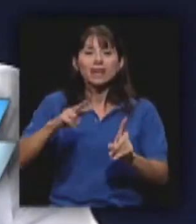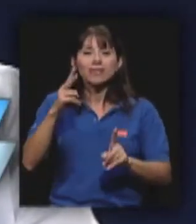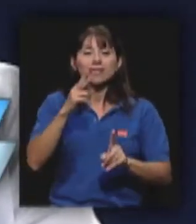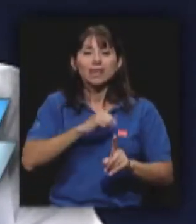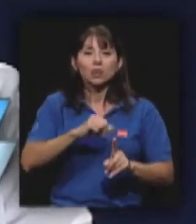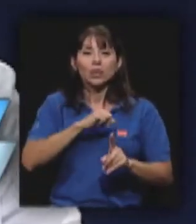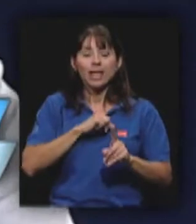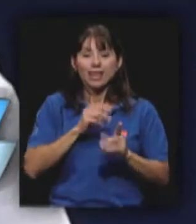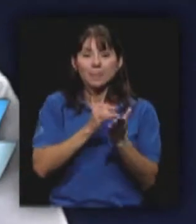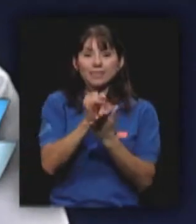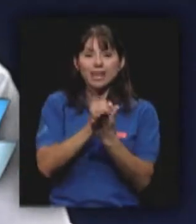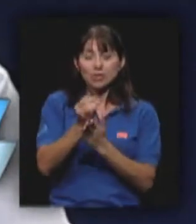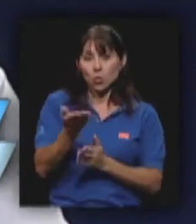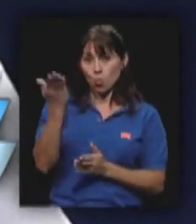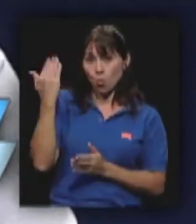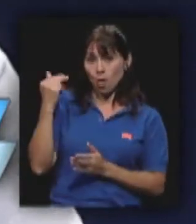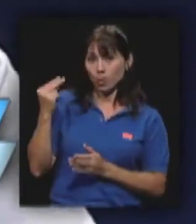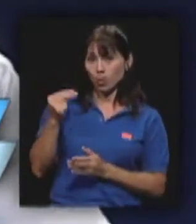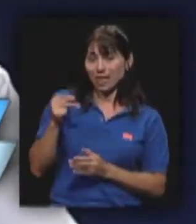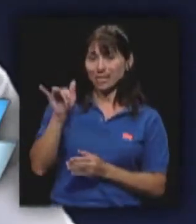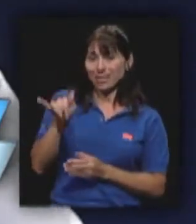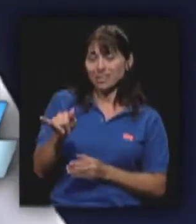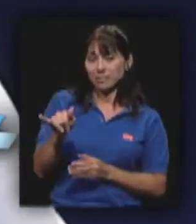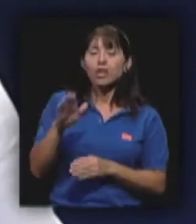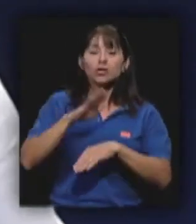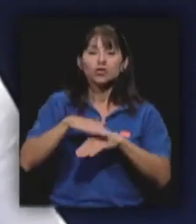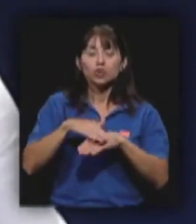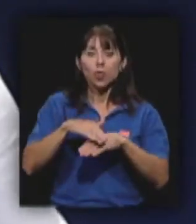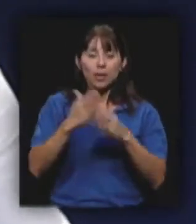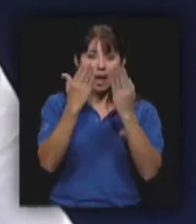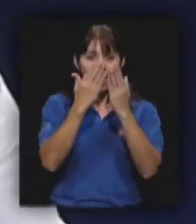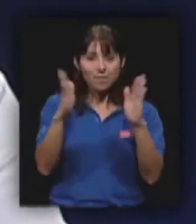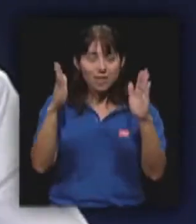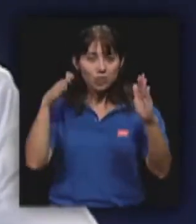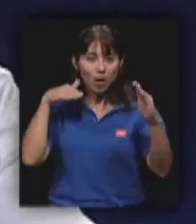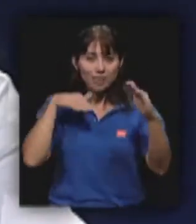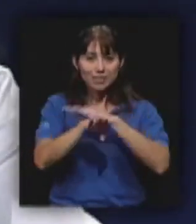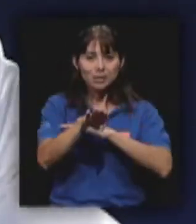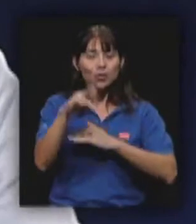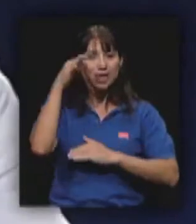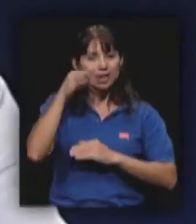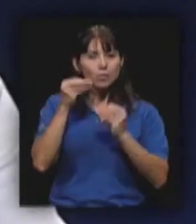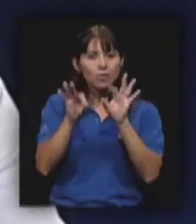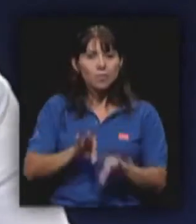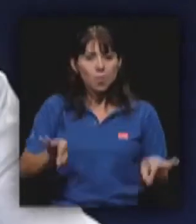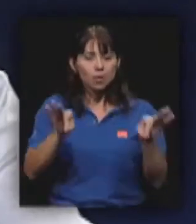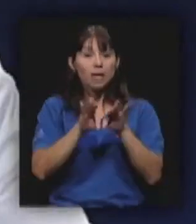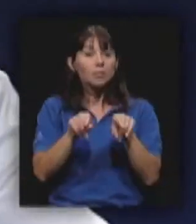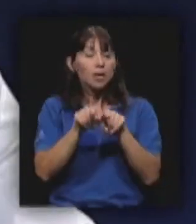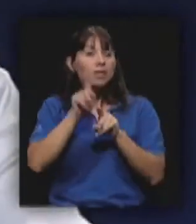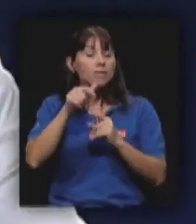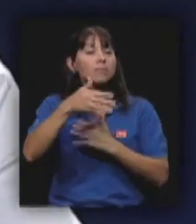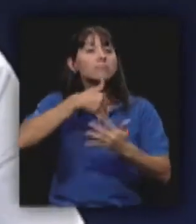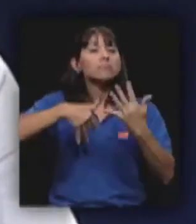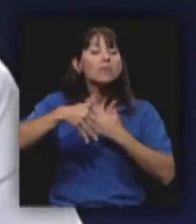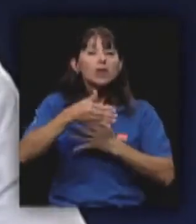Investigación cuando Don Henning estaba allí, sobre lo que es acceso abierto. Y creo que eso es muy importante porque parte de esto también es el cómo socializar y